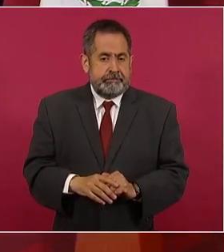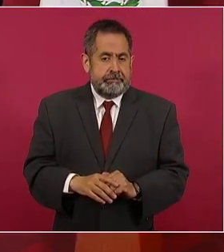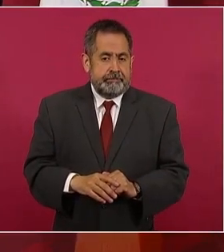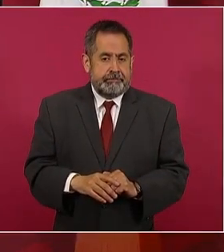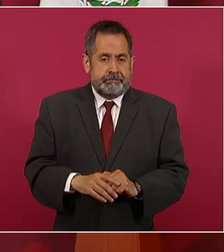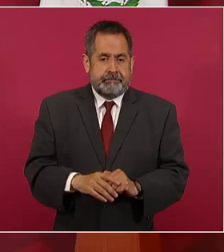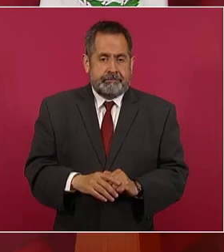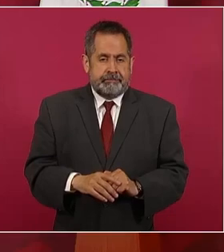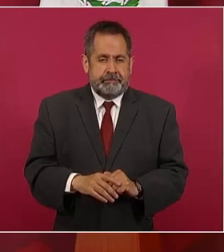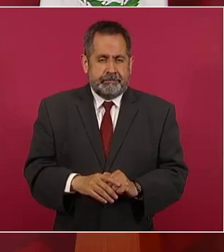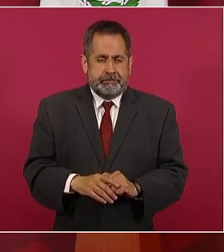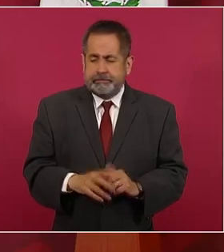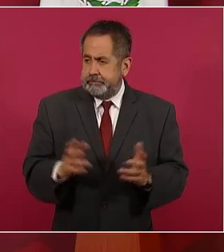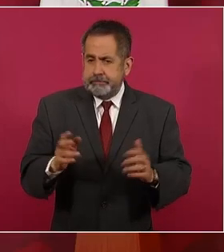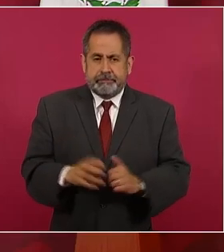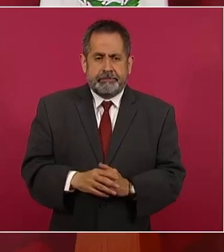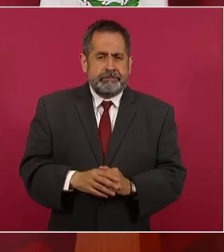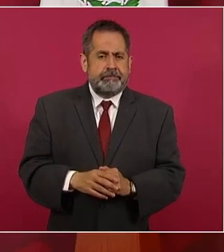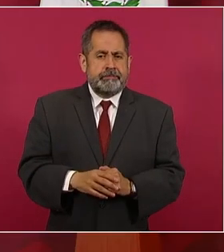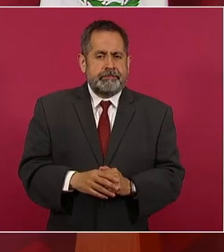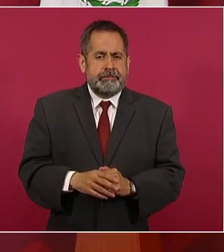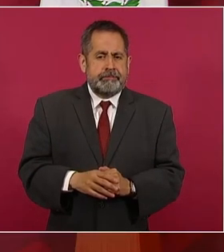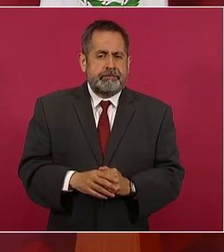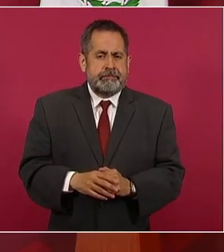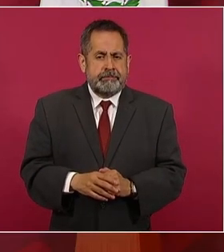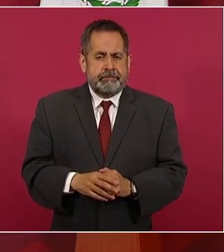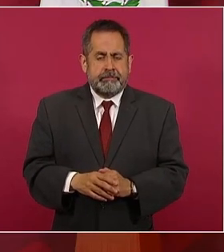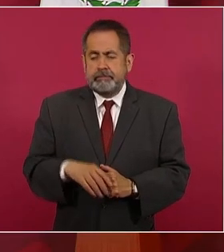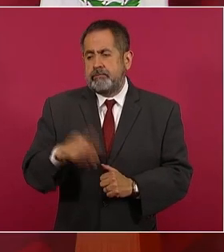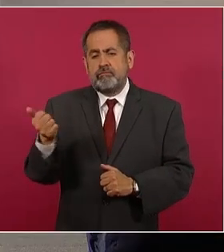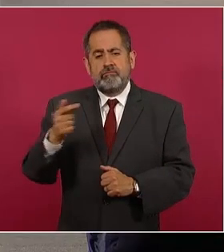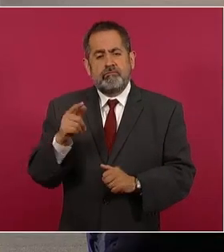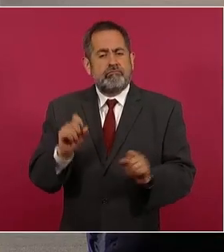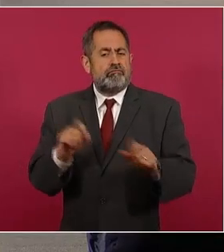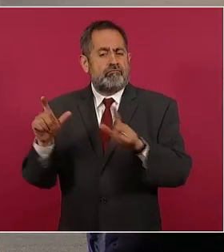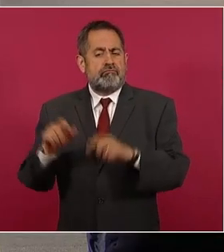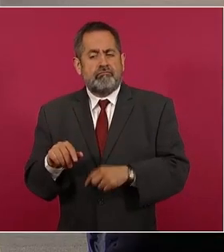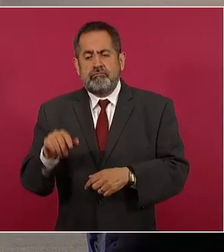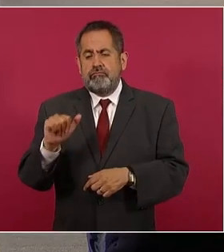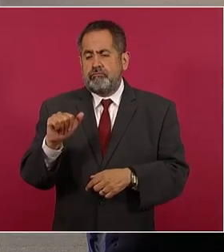A ver, Adolfo López Mateos.